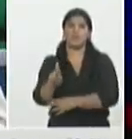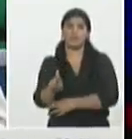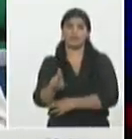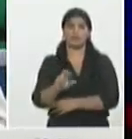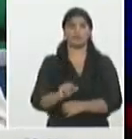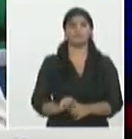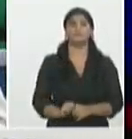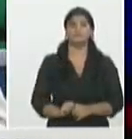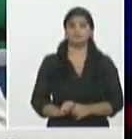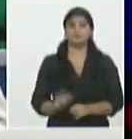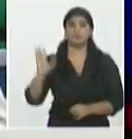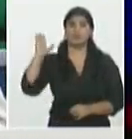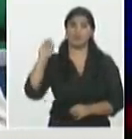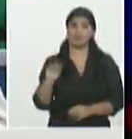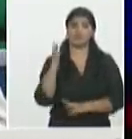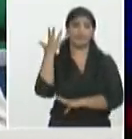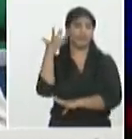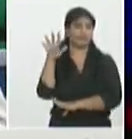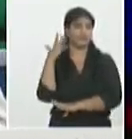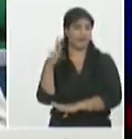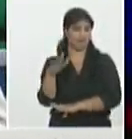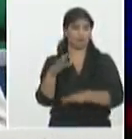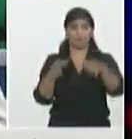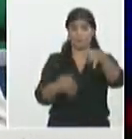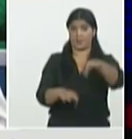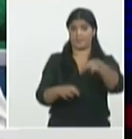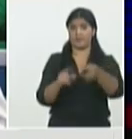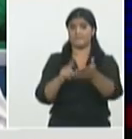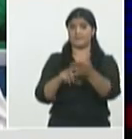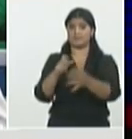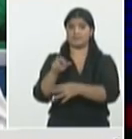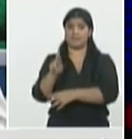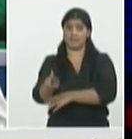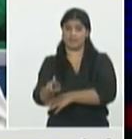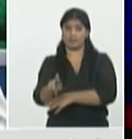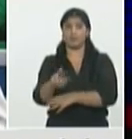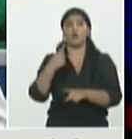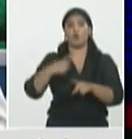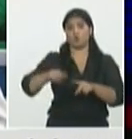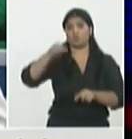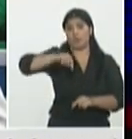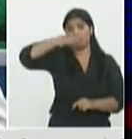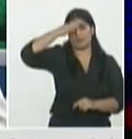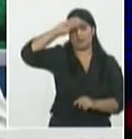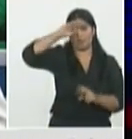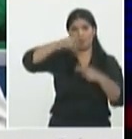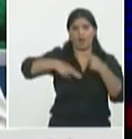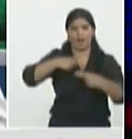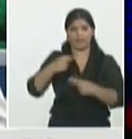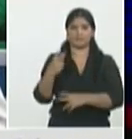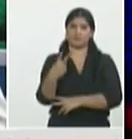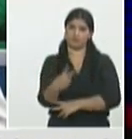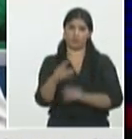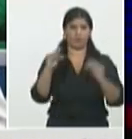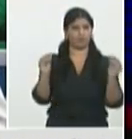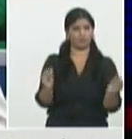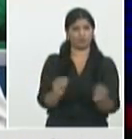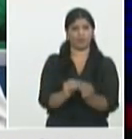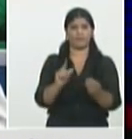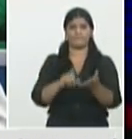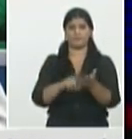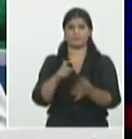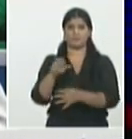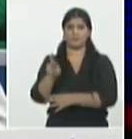teníamos que es el aislamiento en un centro de aislamiento de todos los que arriban a Cuba